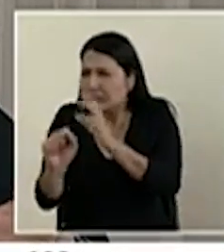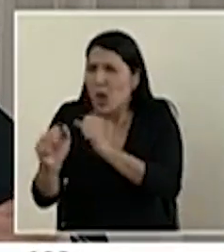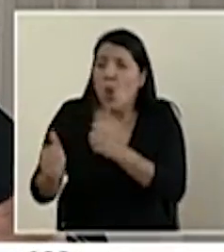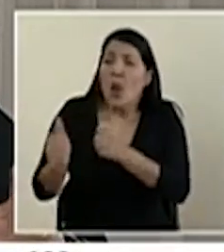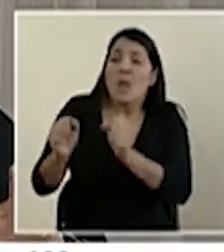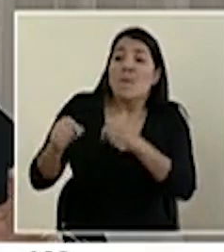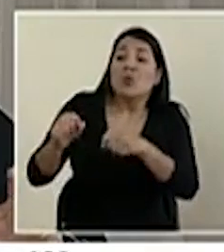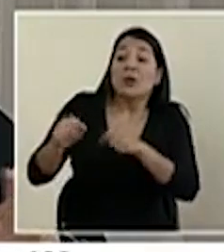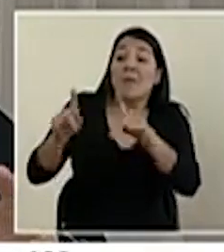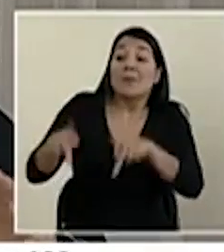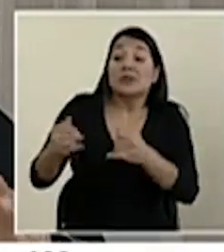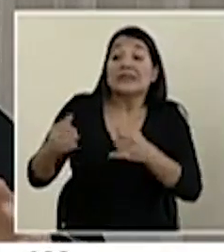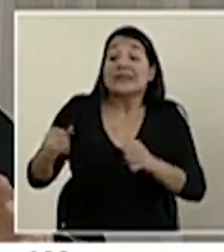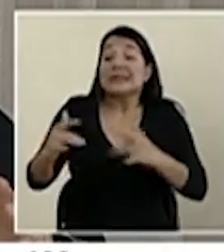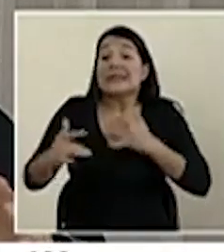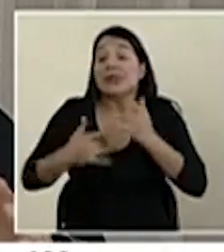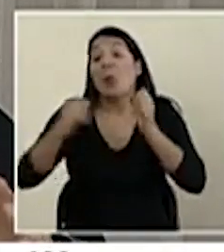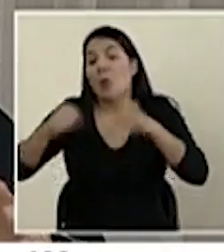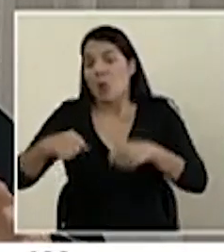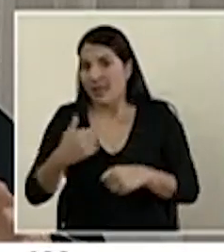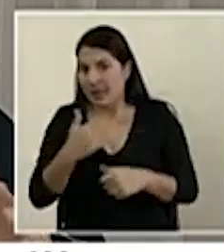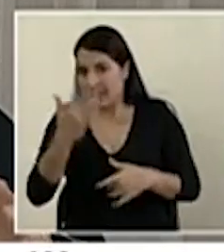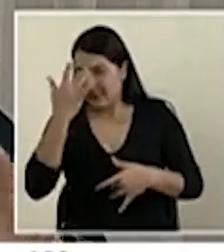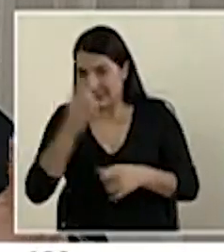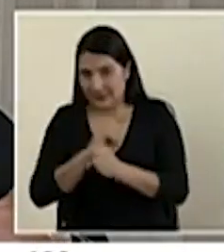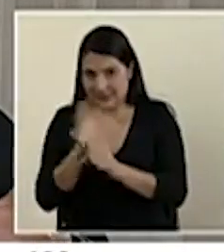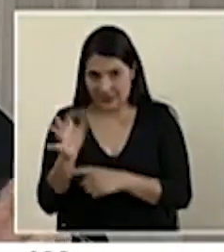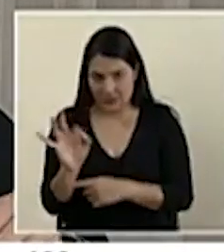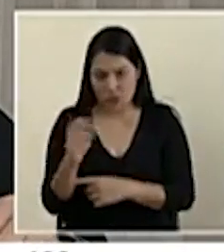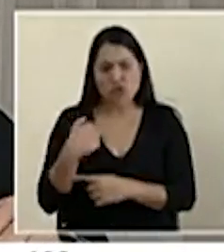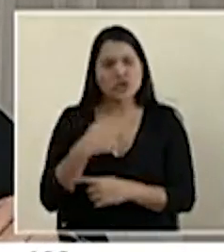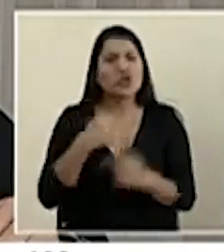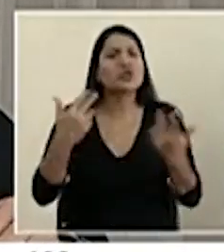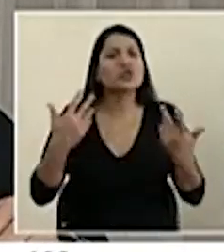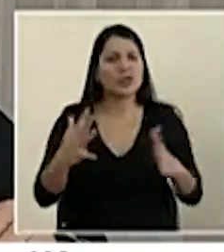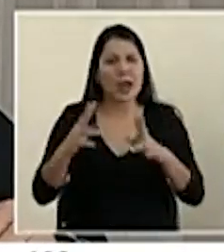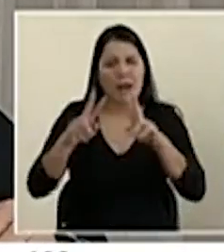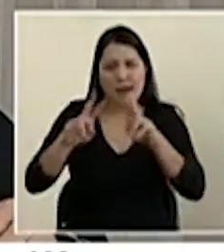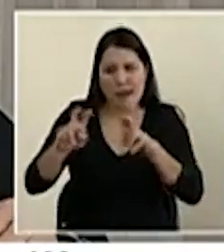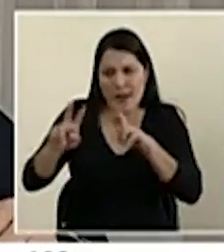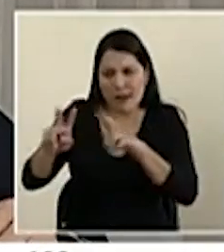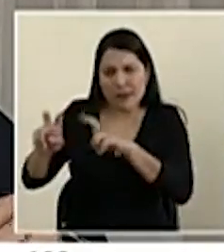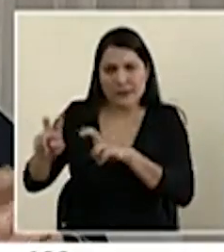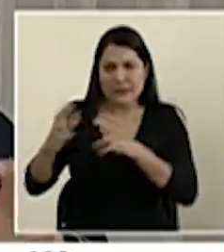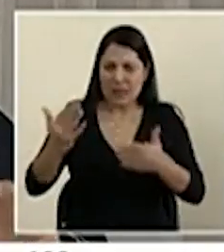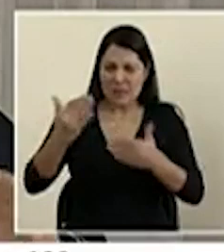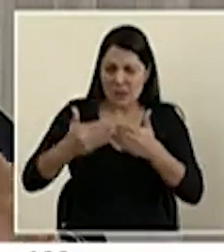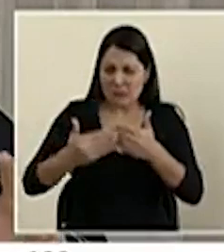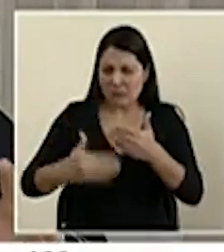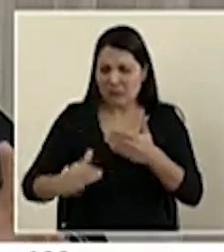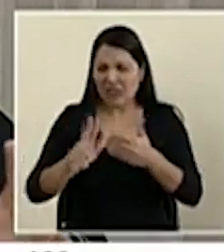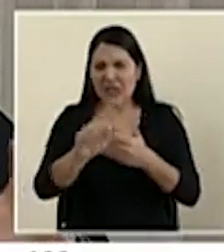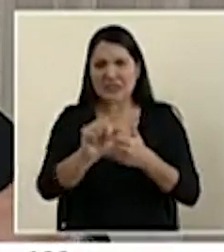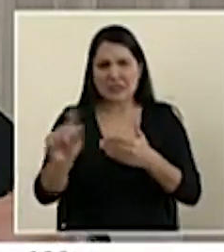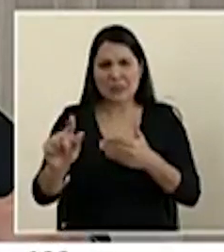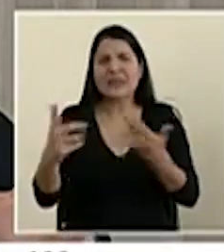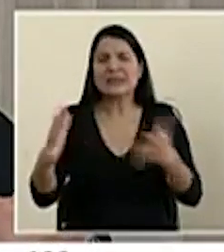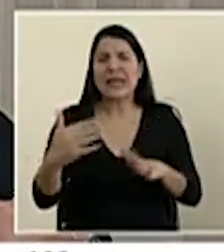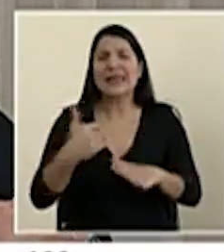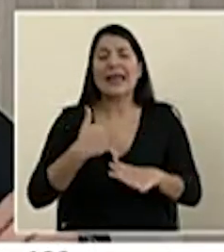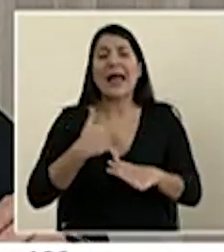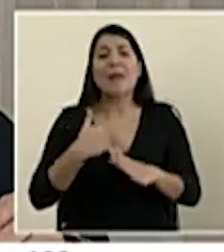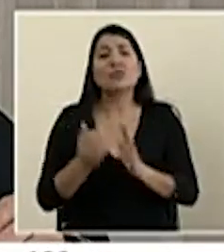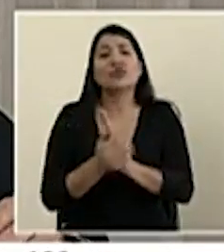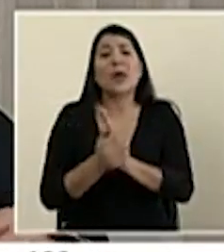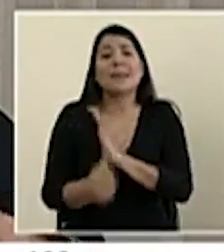incorporando, estamos haciendo todo el análisis, que posiblemente en las siguientes tres semanas a lo sumo vamos a tener la capacidad de hacer